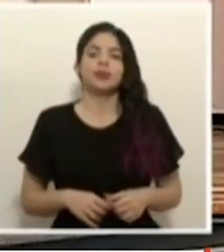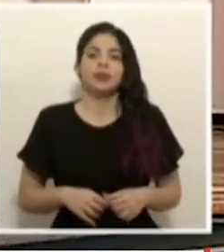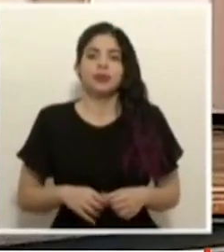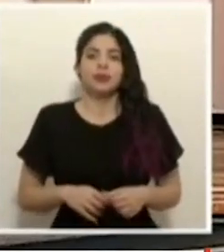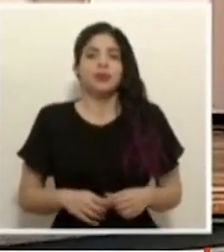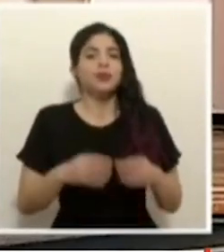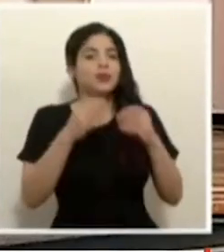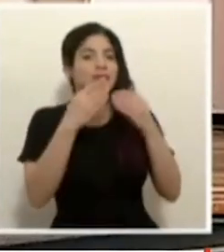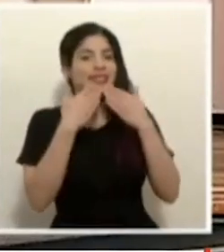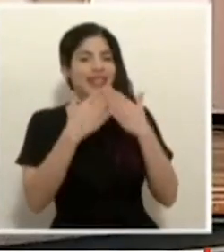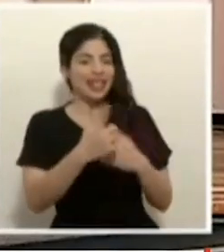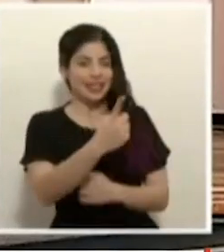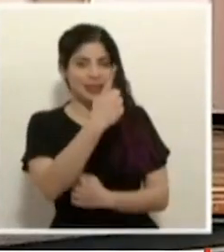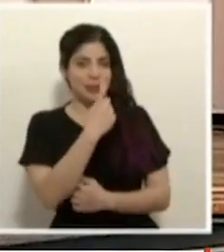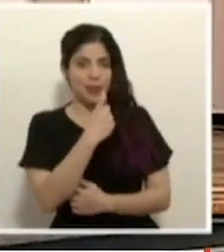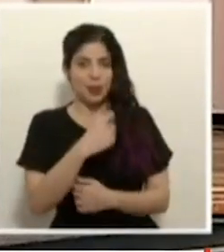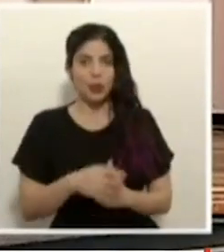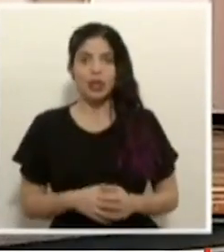muchas gracias por su pregunta